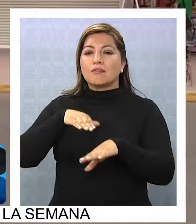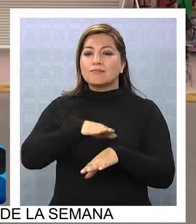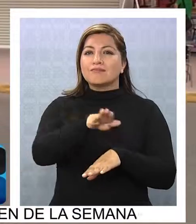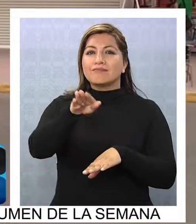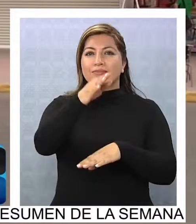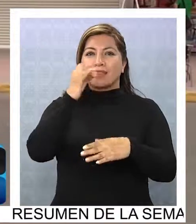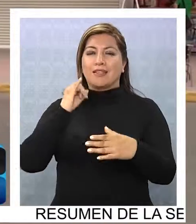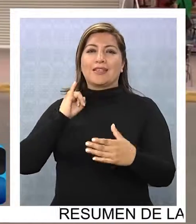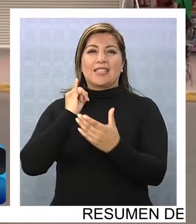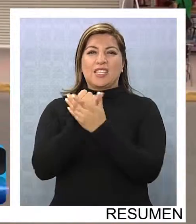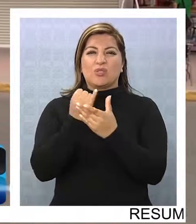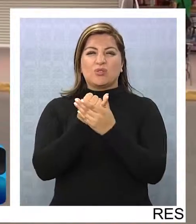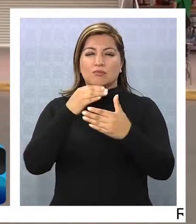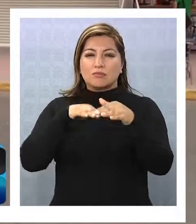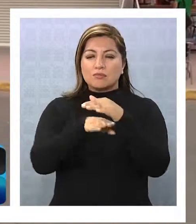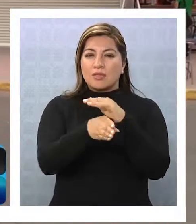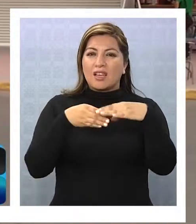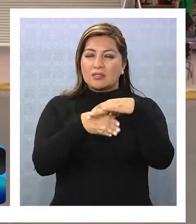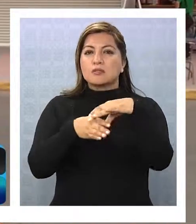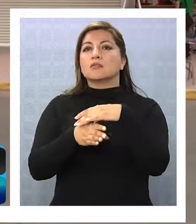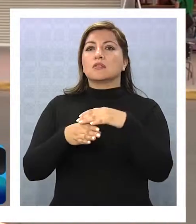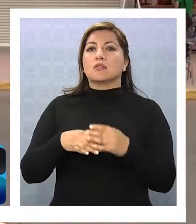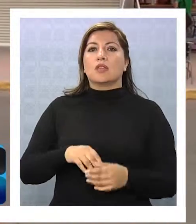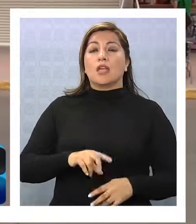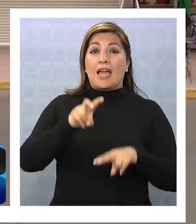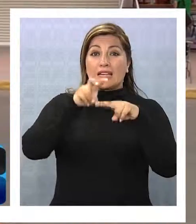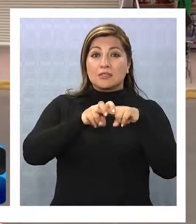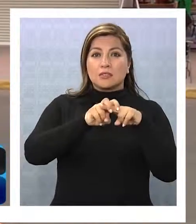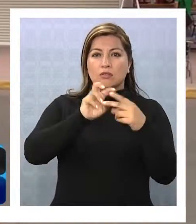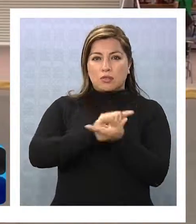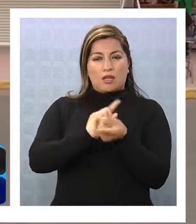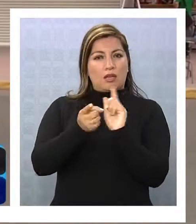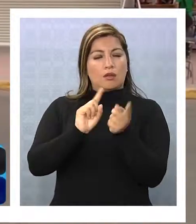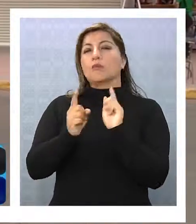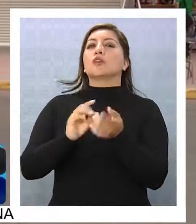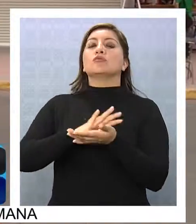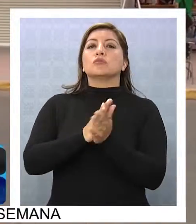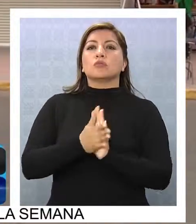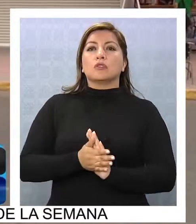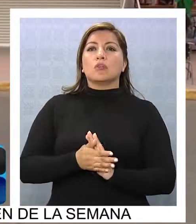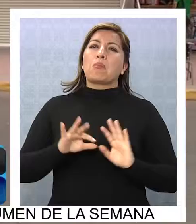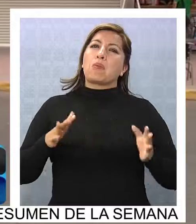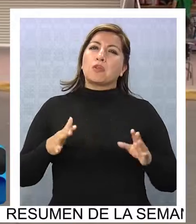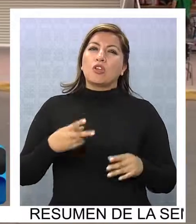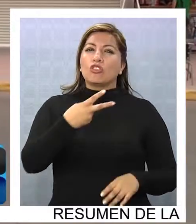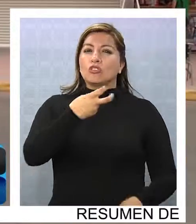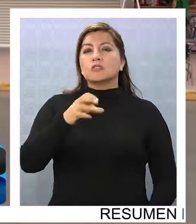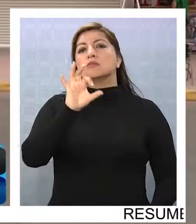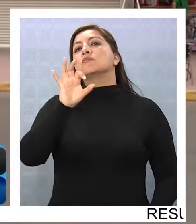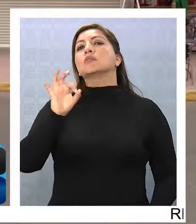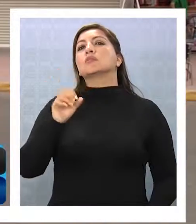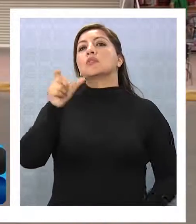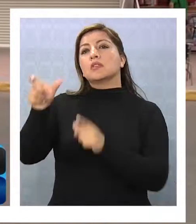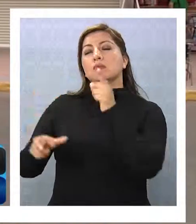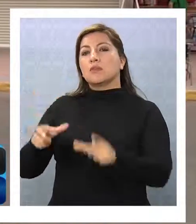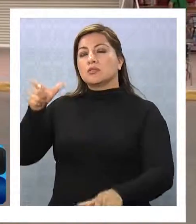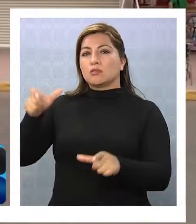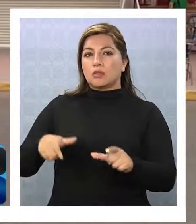vigente, se cambiaron todas las butacas, se actualizaron, hoy día la capacidad actual debiera abordar las 250 personas,